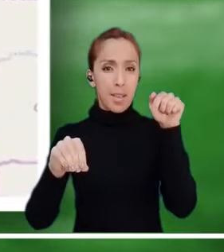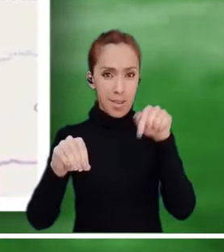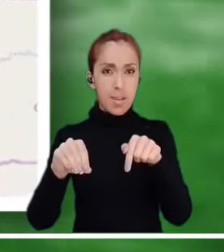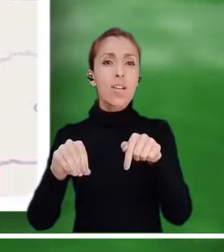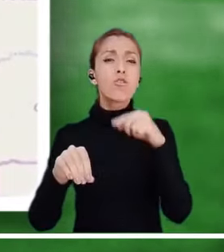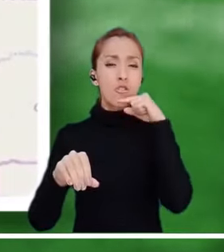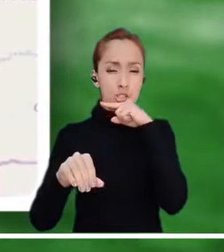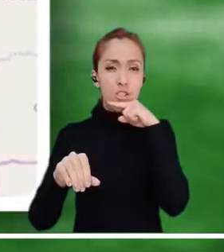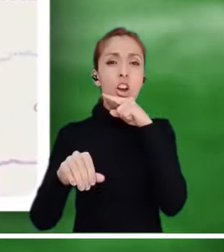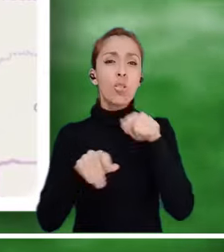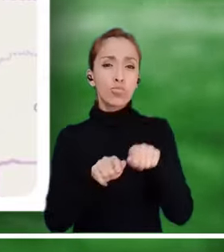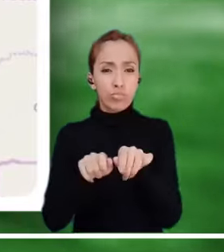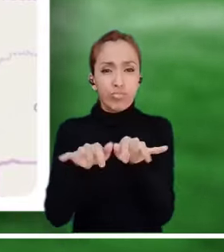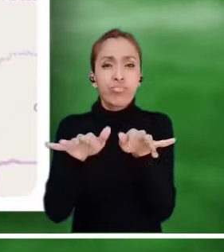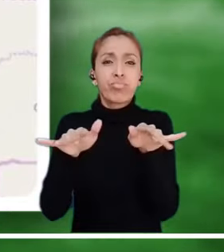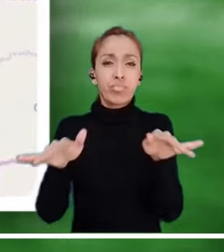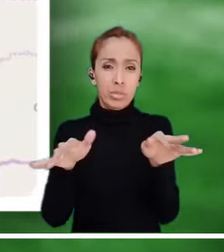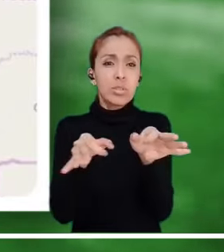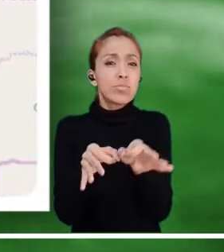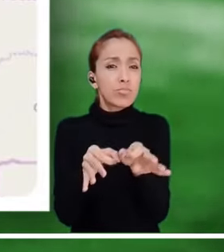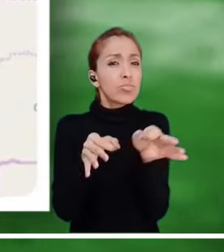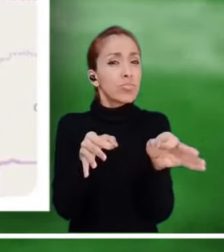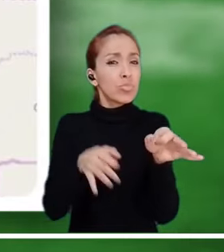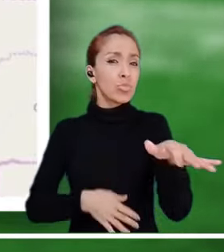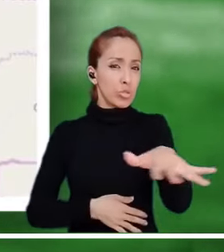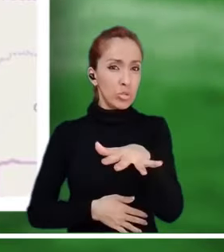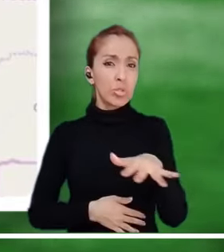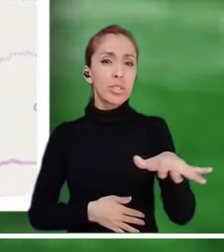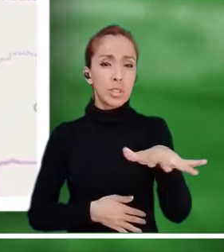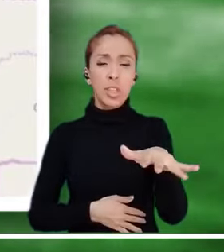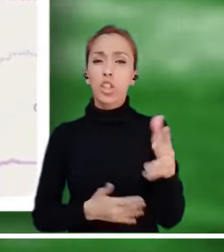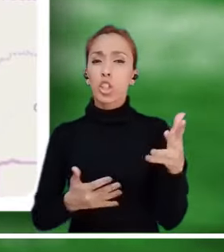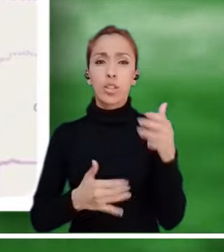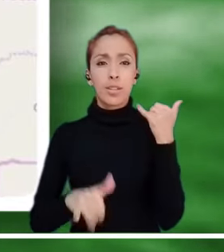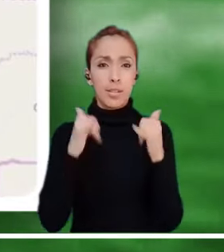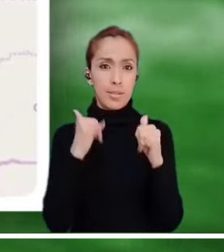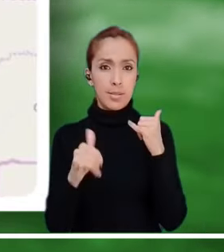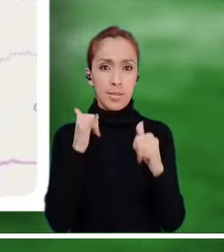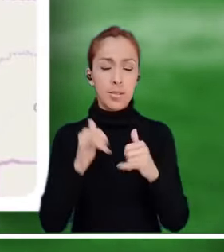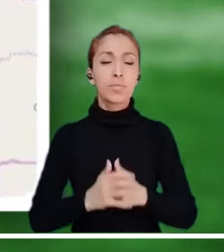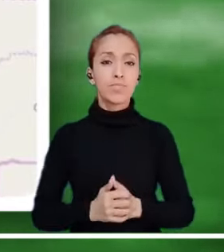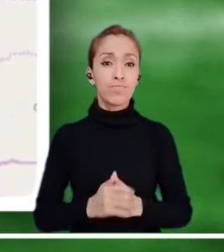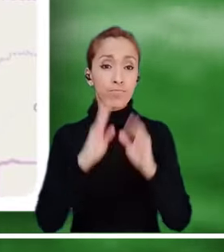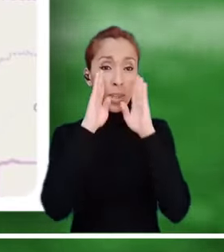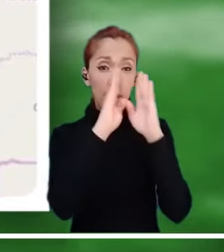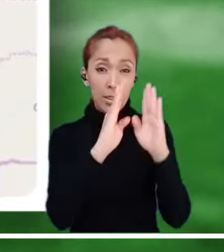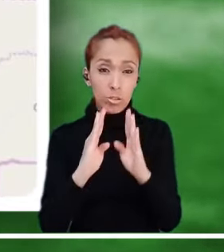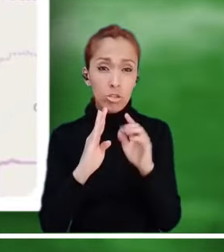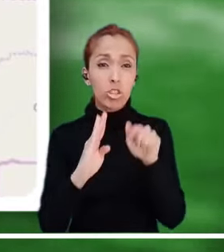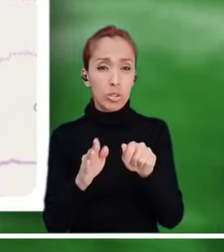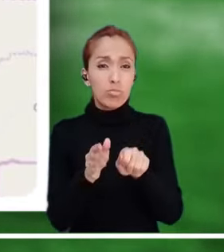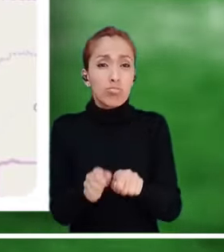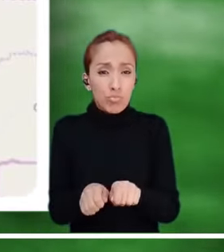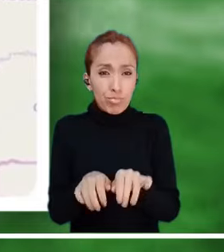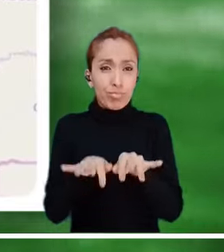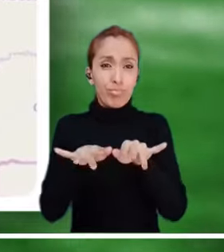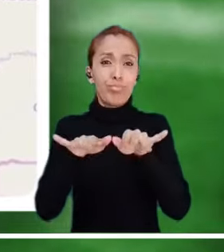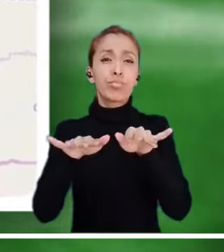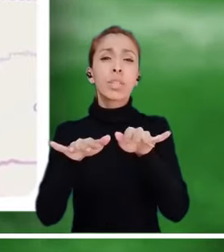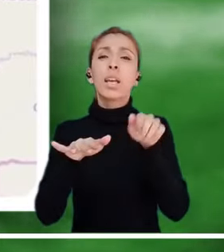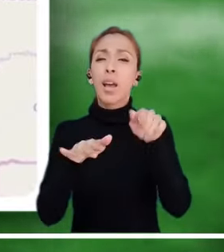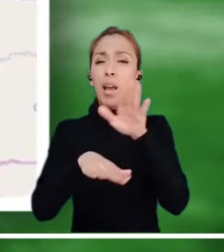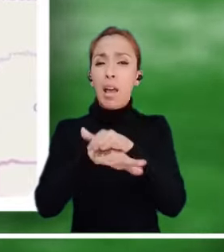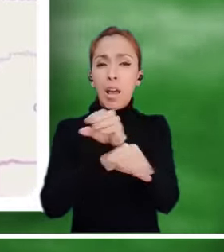Alerta roja por desbordamiento del río Charte a la altura del municipio de Maní en Casanare. Atención a las